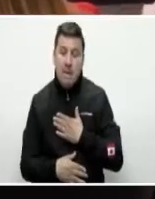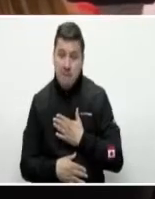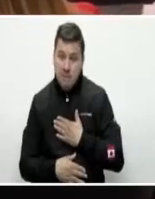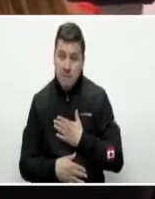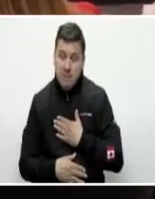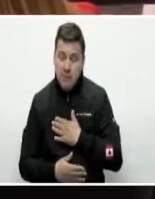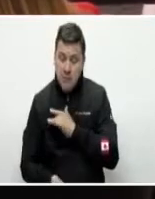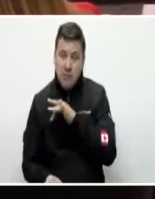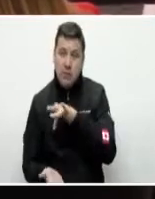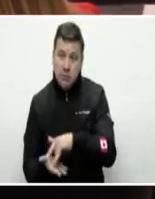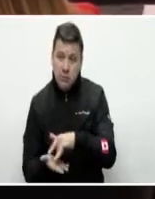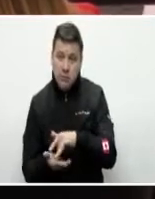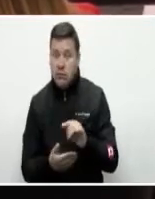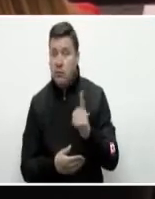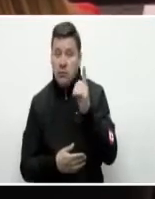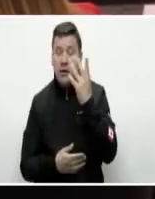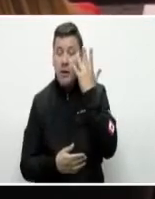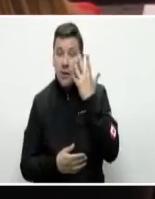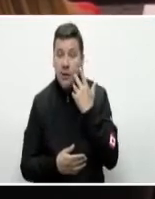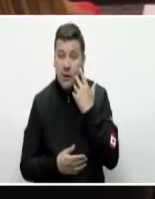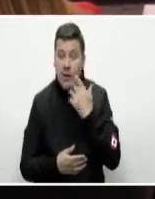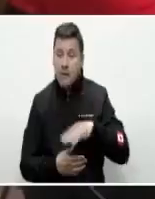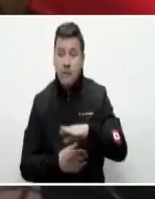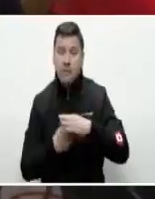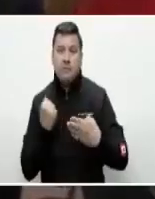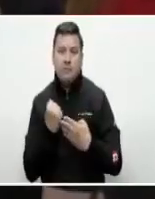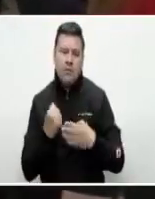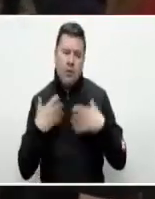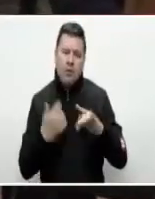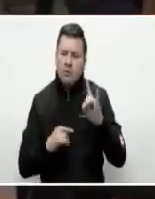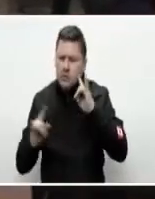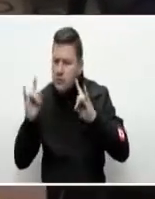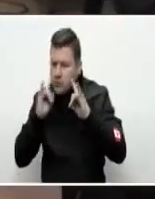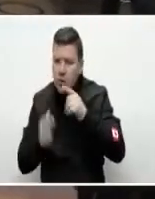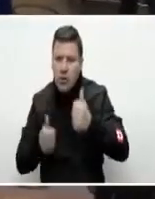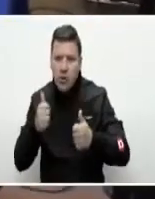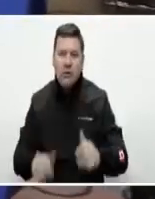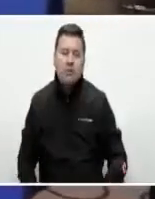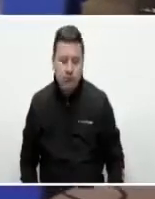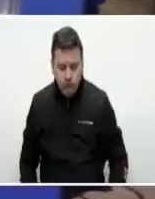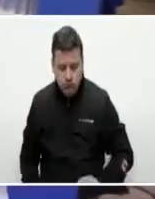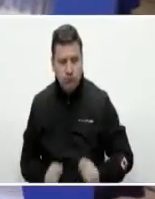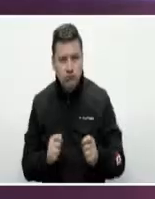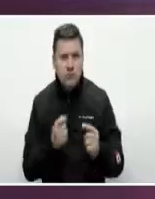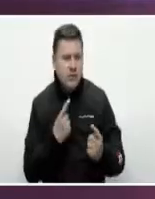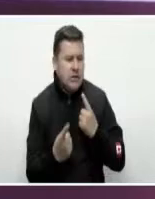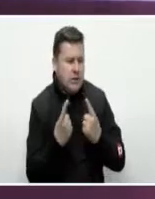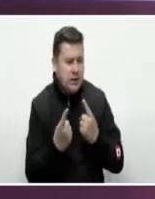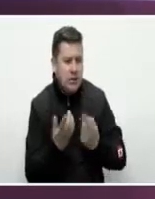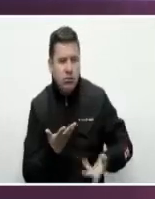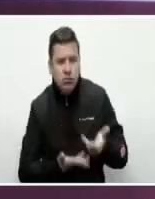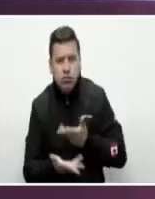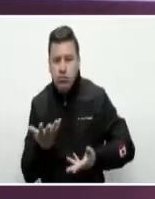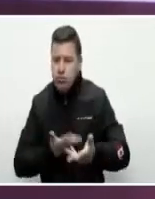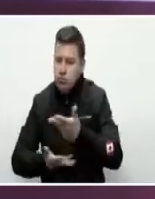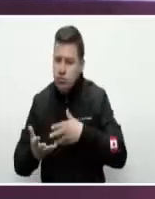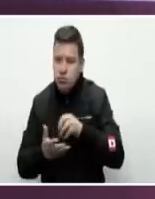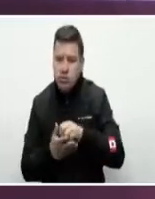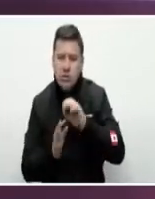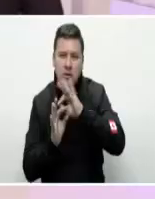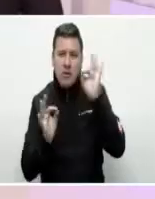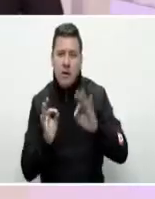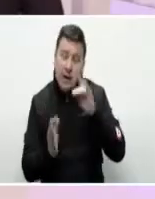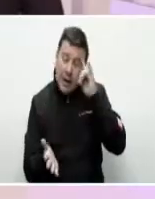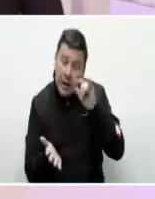presencia en estos primeros días al frente del SENA es escucharlos a ustedes y establecer un diálogo fluido con los gremios.